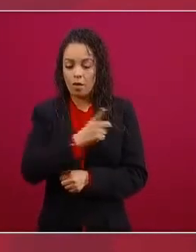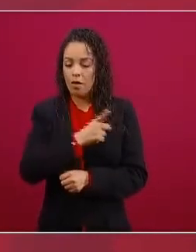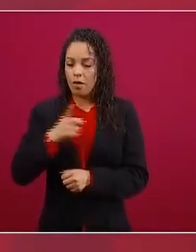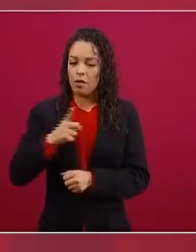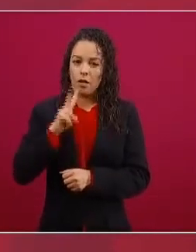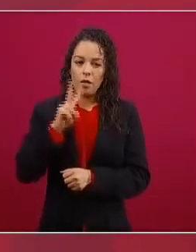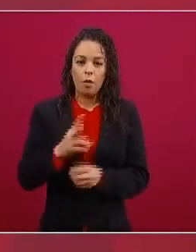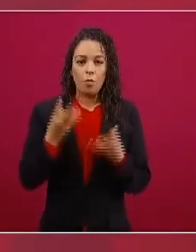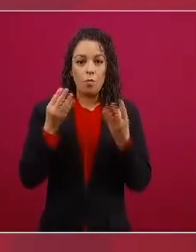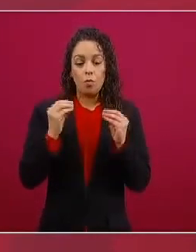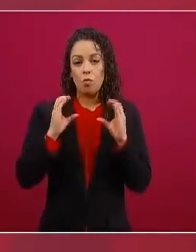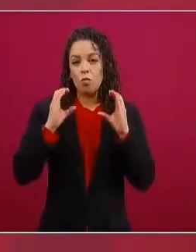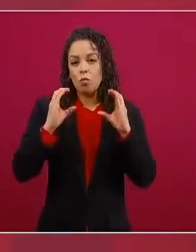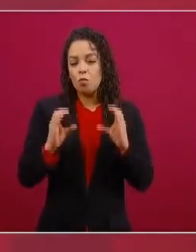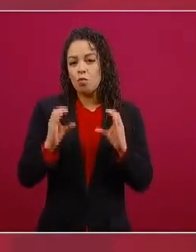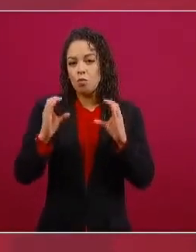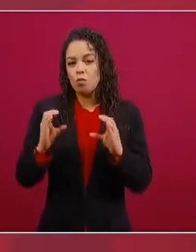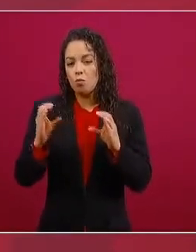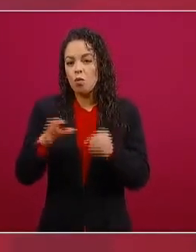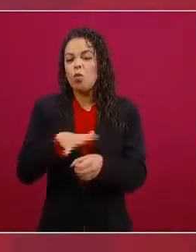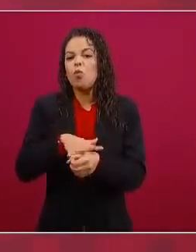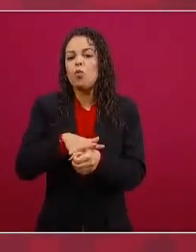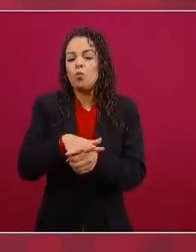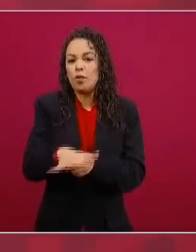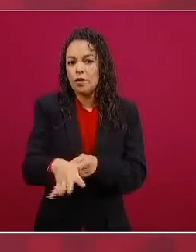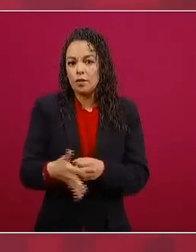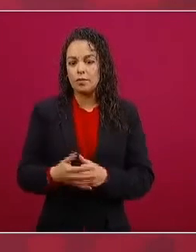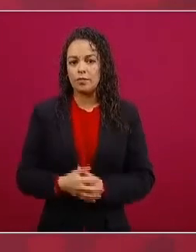es en el uso